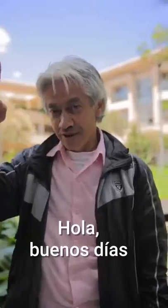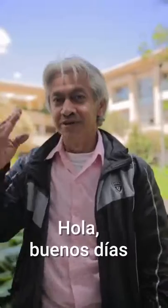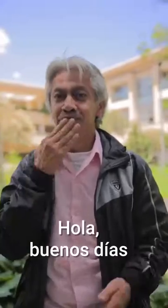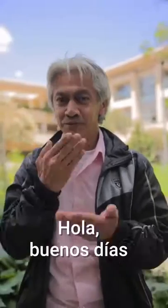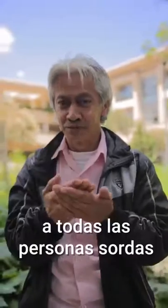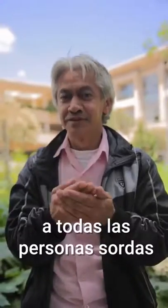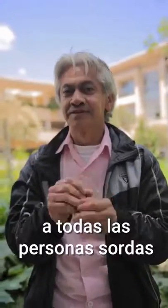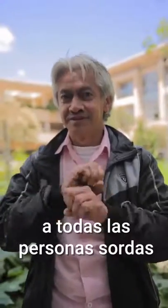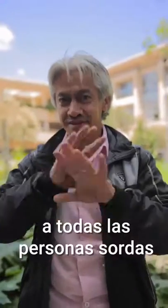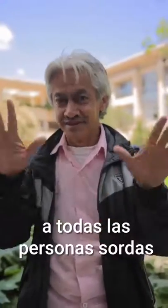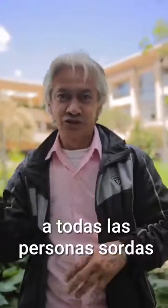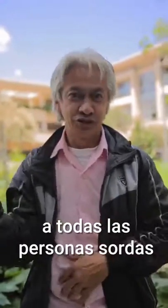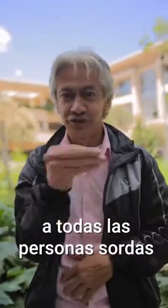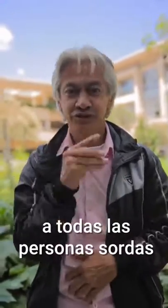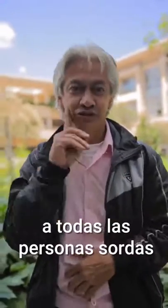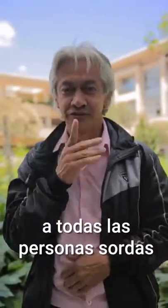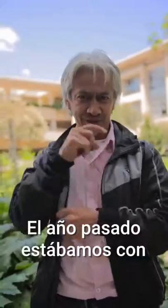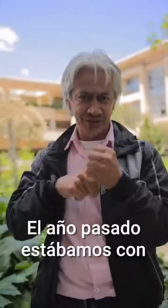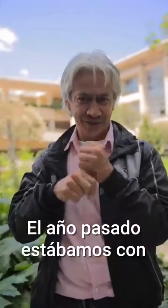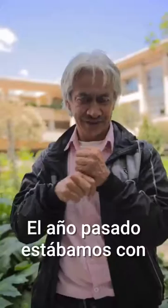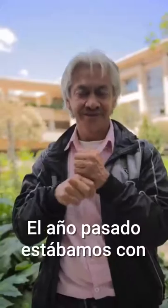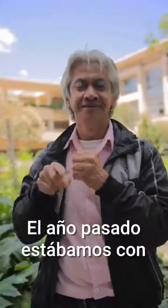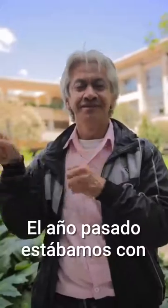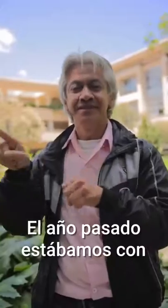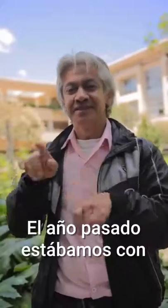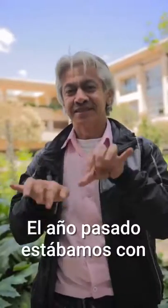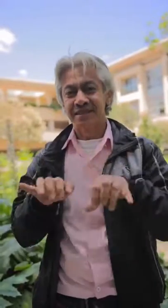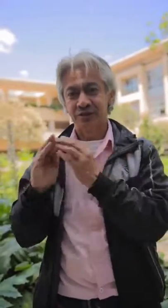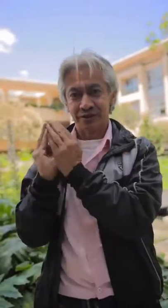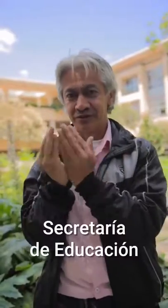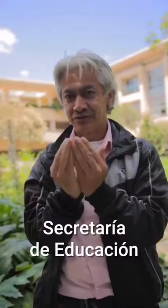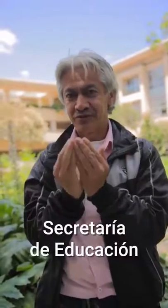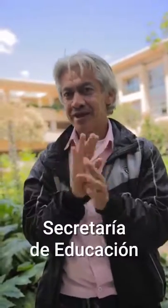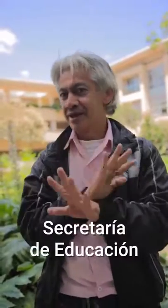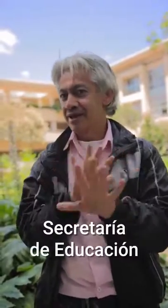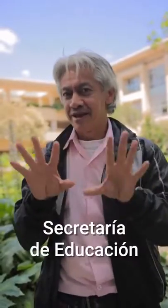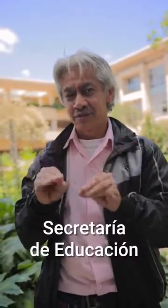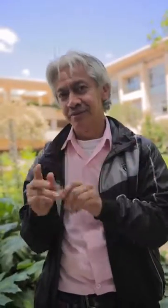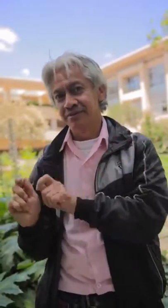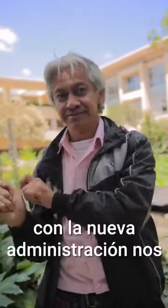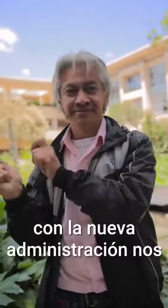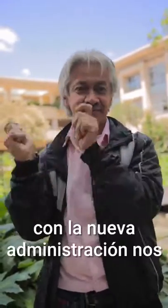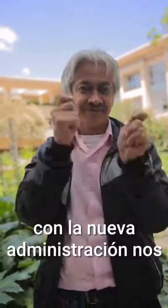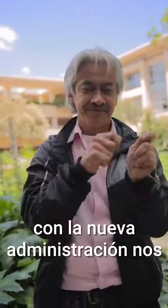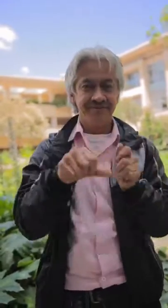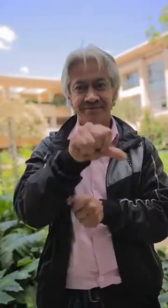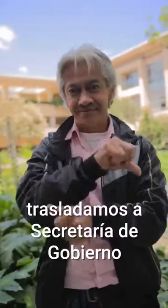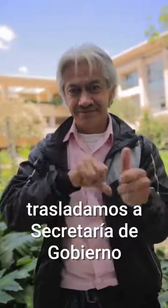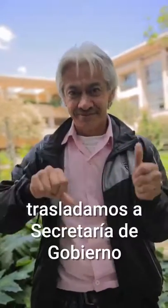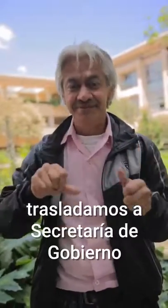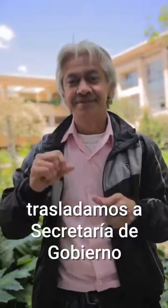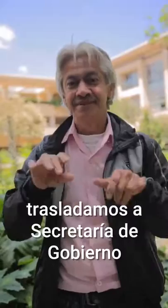Hola, buenos días a todas las personas sordas. El año pasado estábamos con la Secretaría de Educación. Con la nueva administración